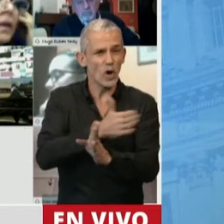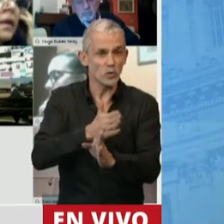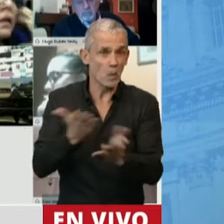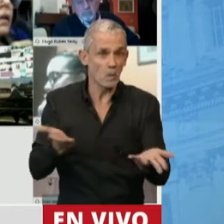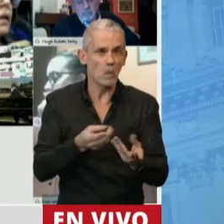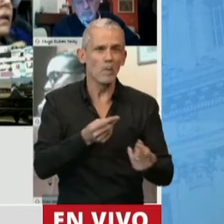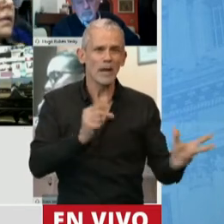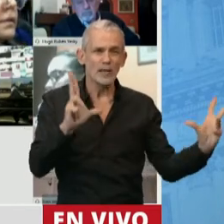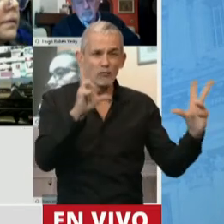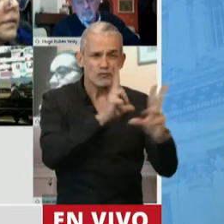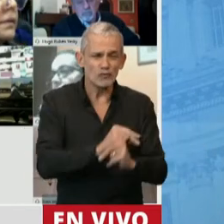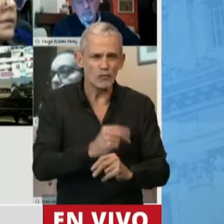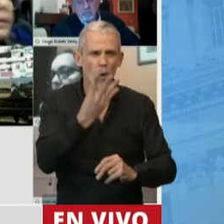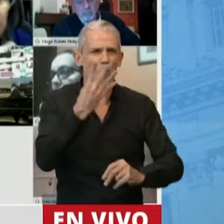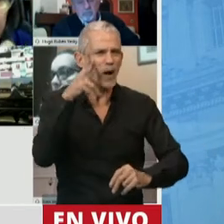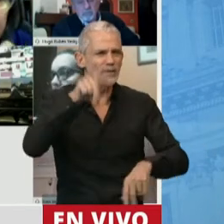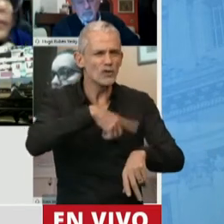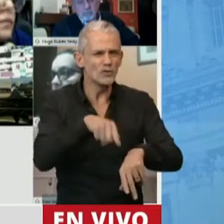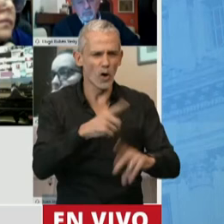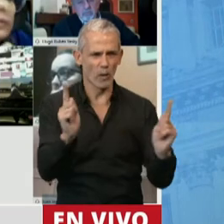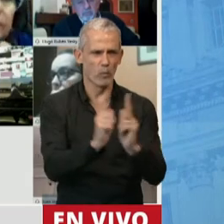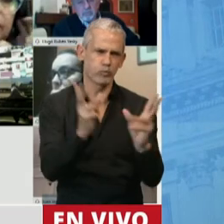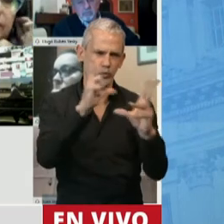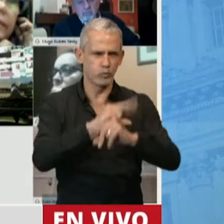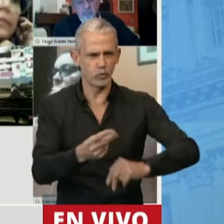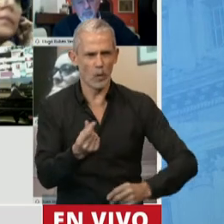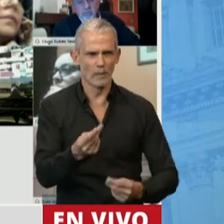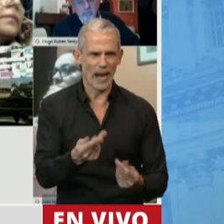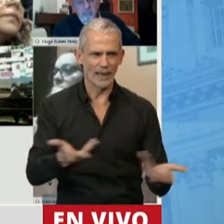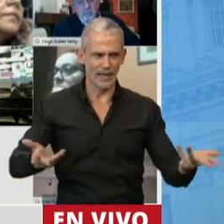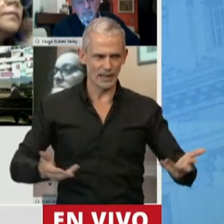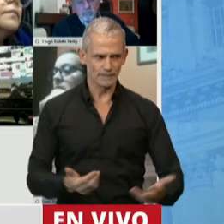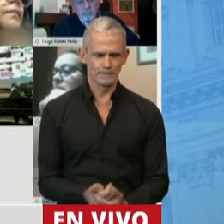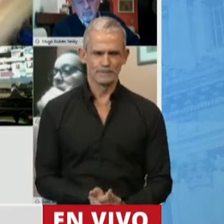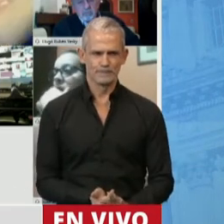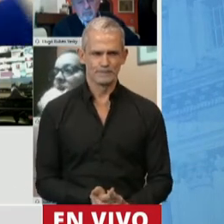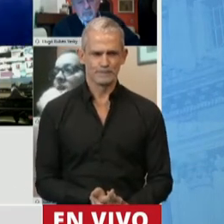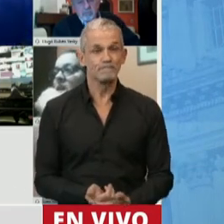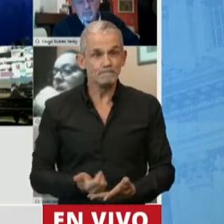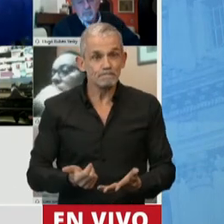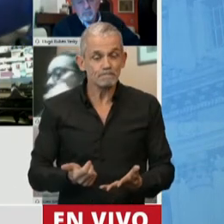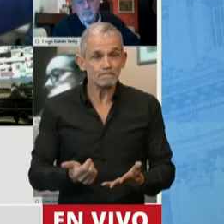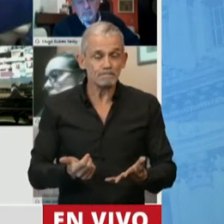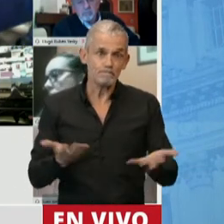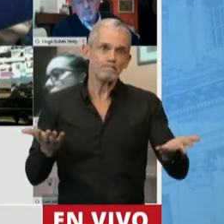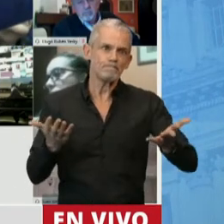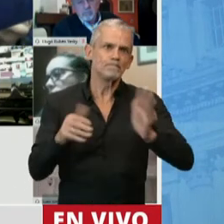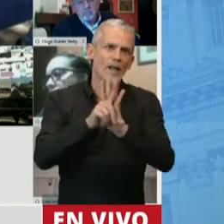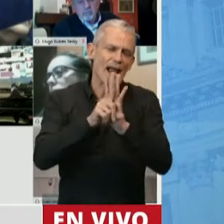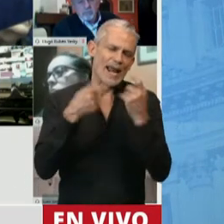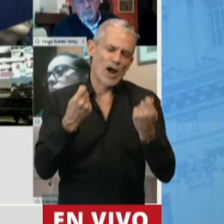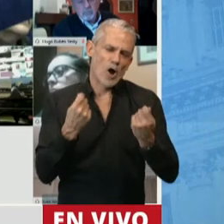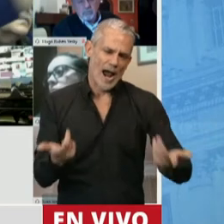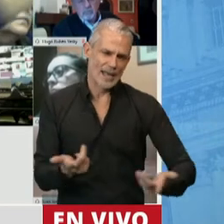presupuesto, creo que 48 horas. Y claro, que no basta una ley.